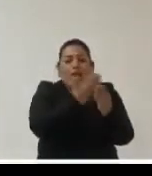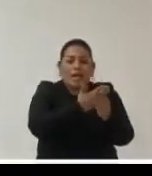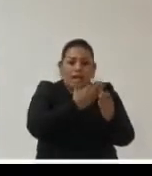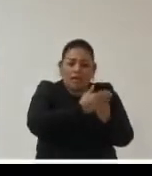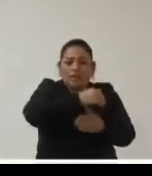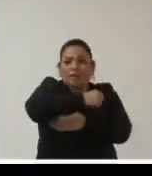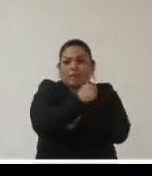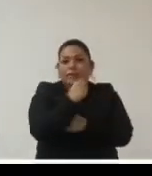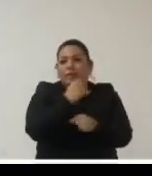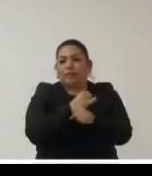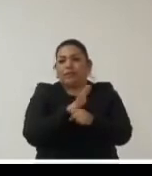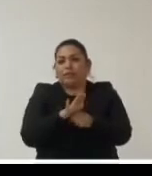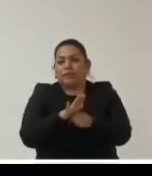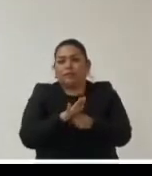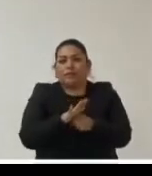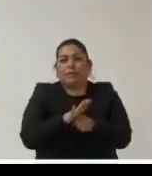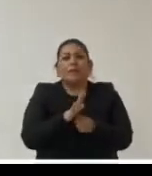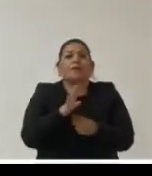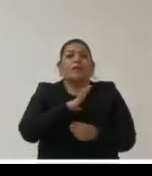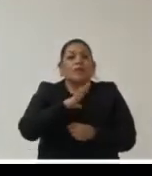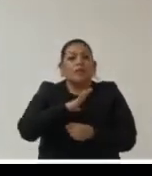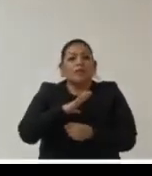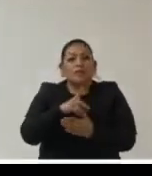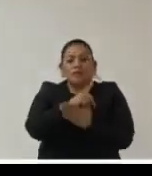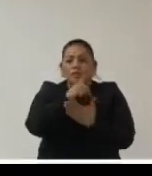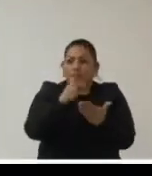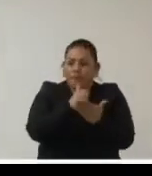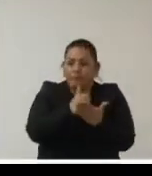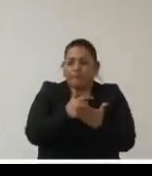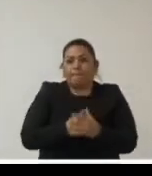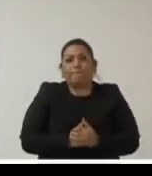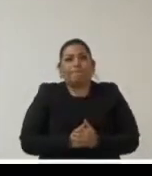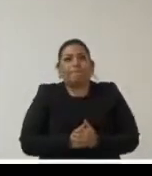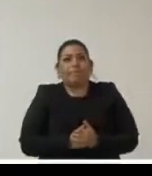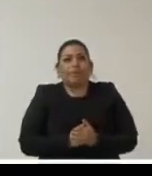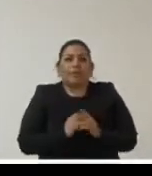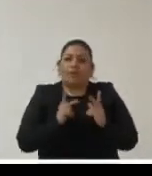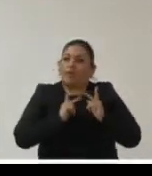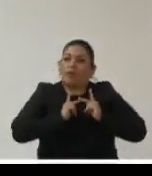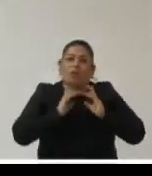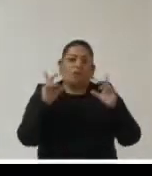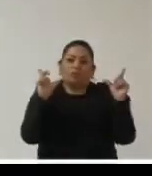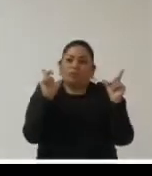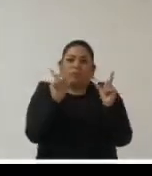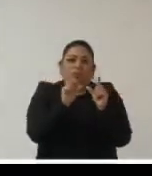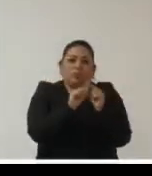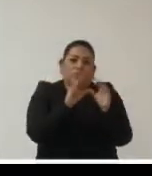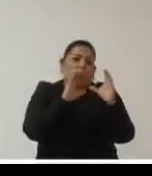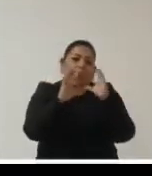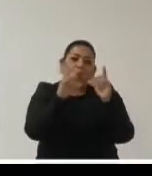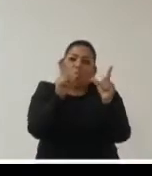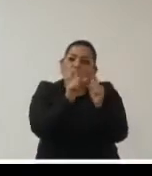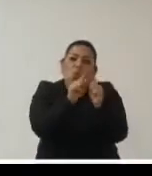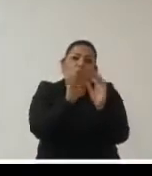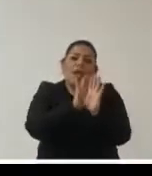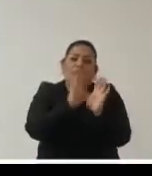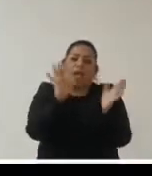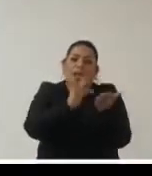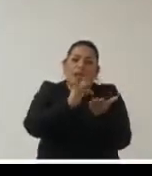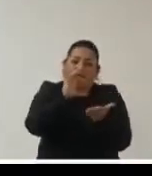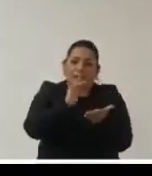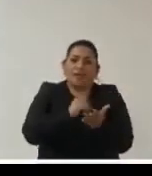que guíe a la ciudadanía al acceso por mi parte son mis comentarios mis conclusiones